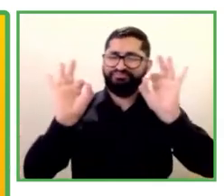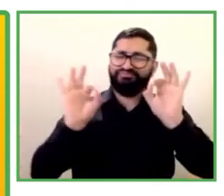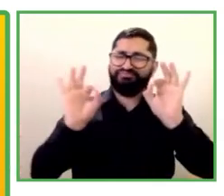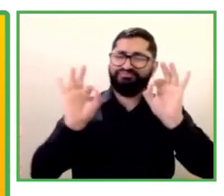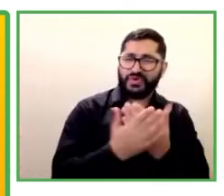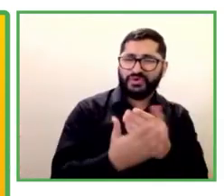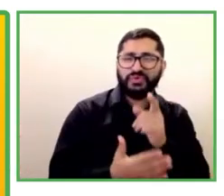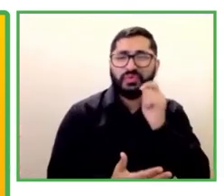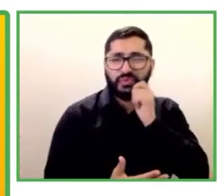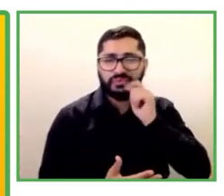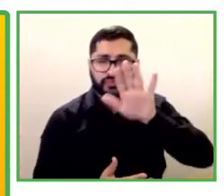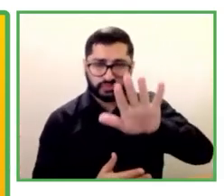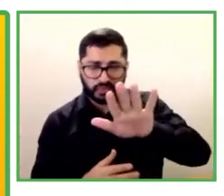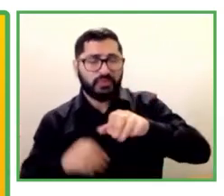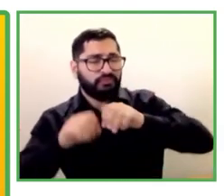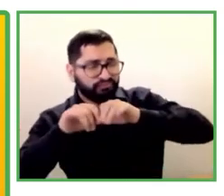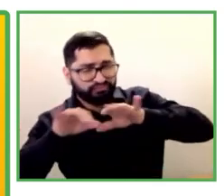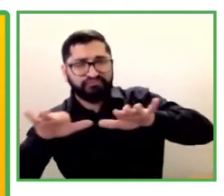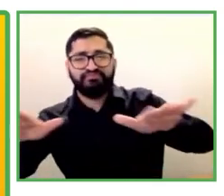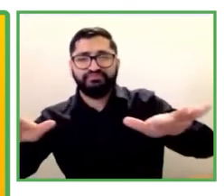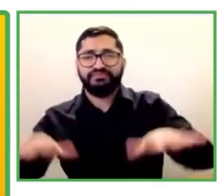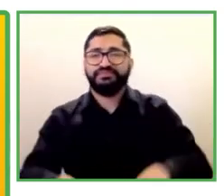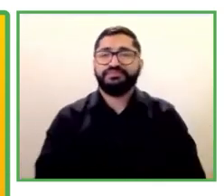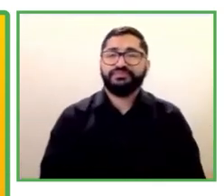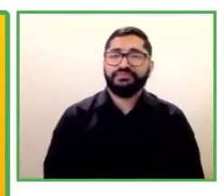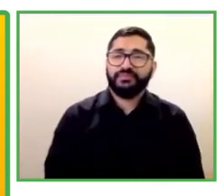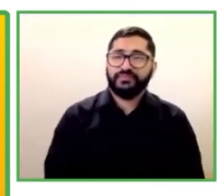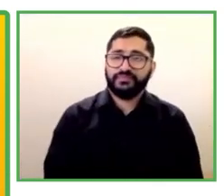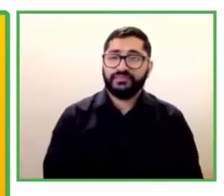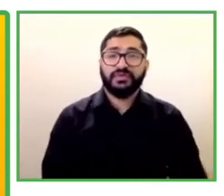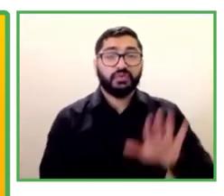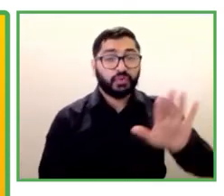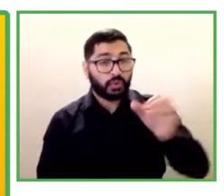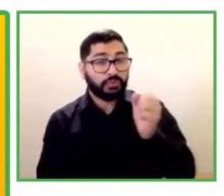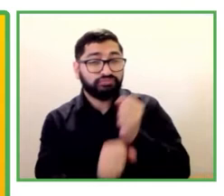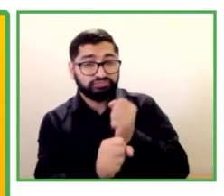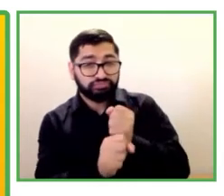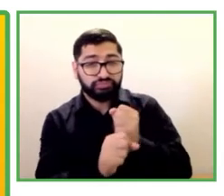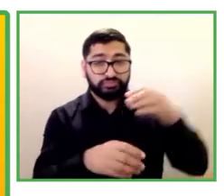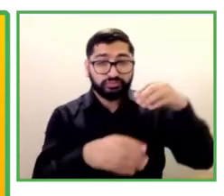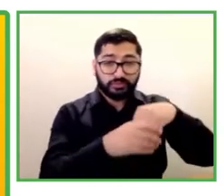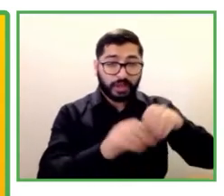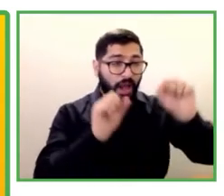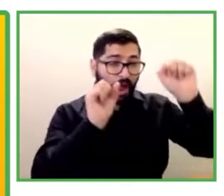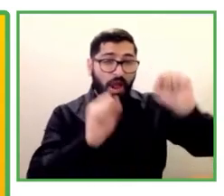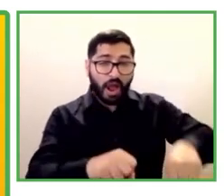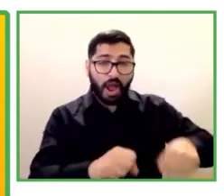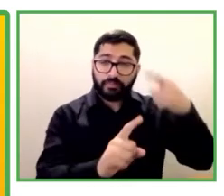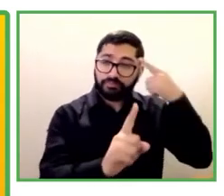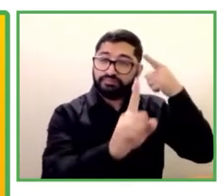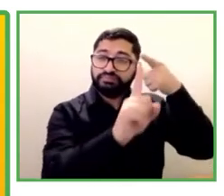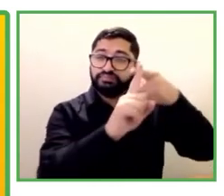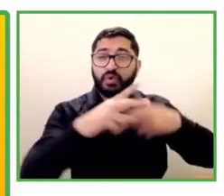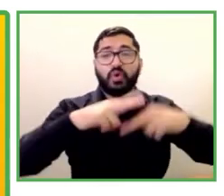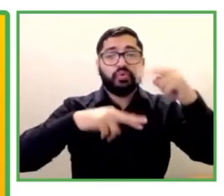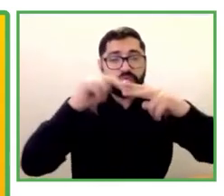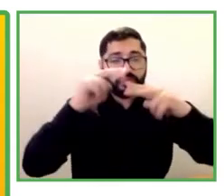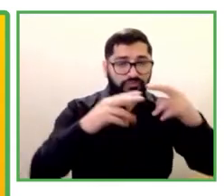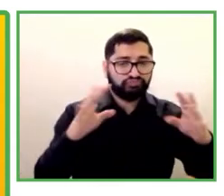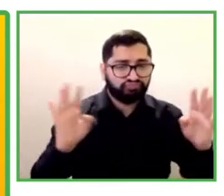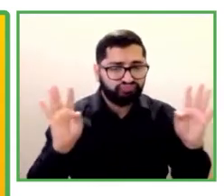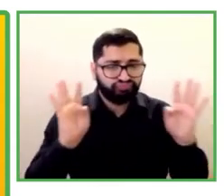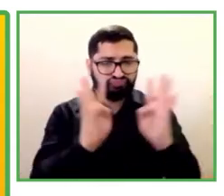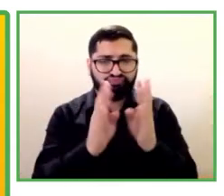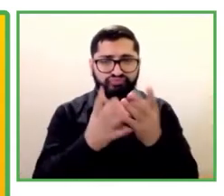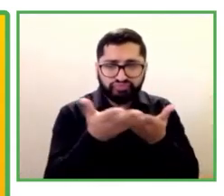abordaje de franquicia social. En una palabra, les digo, ha sido y continúa siendo fenomenal. Ha sido un gran